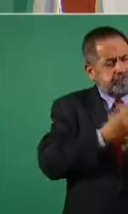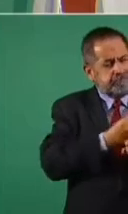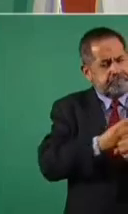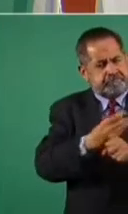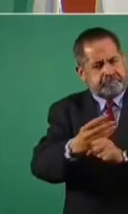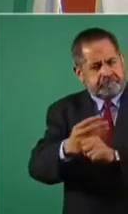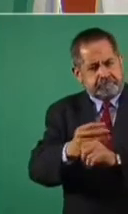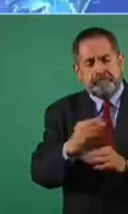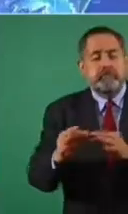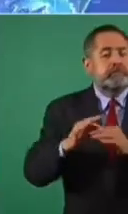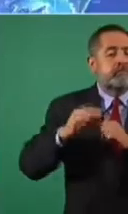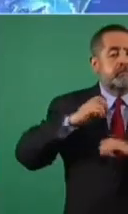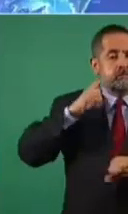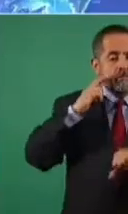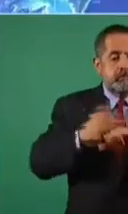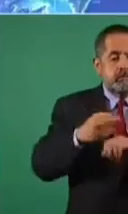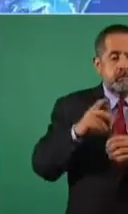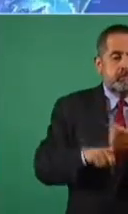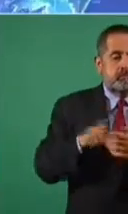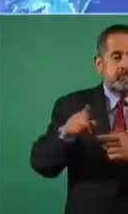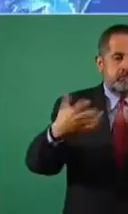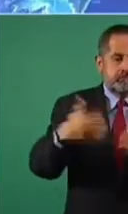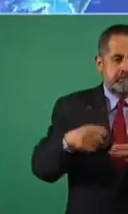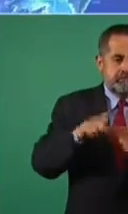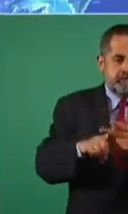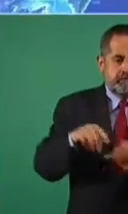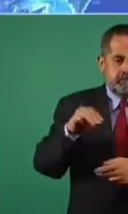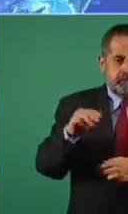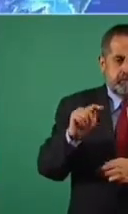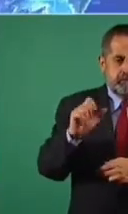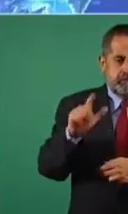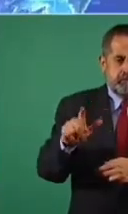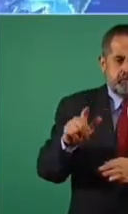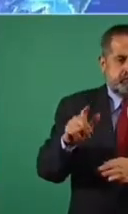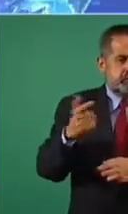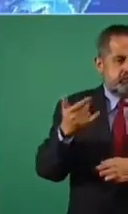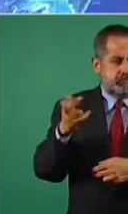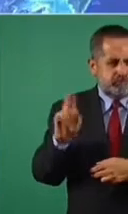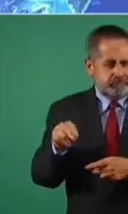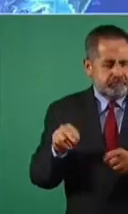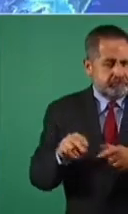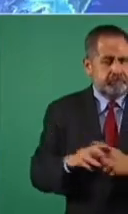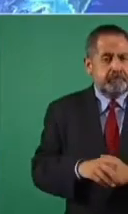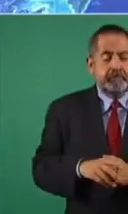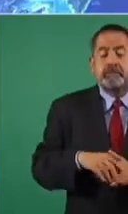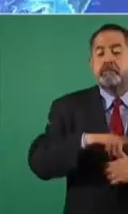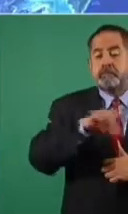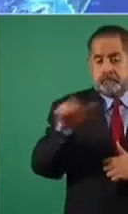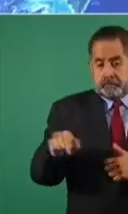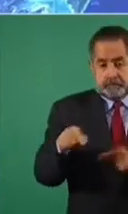Cargo de Motangil, este otro tramo